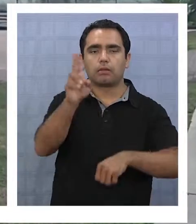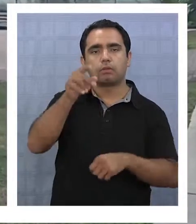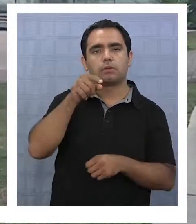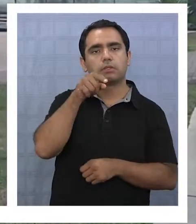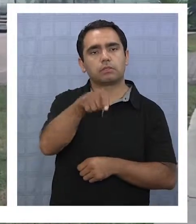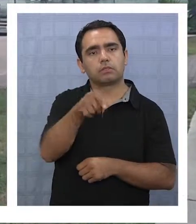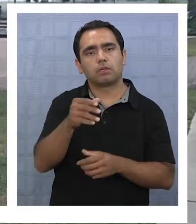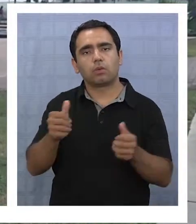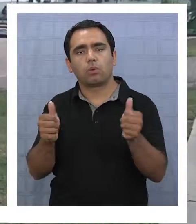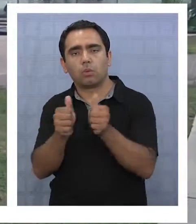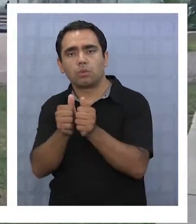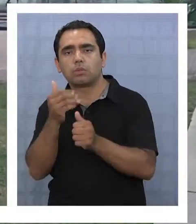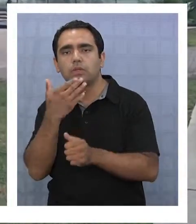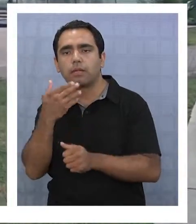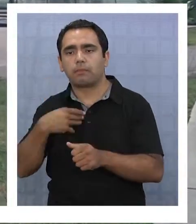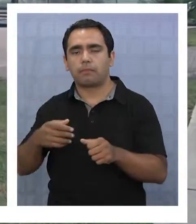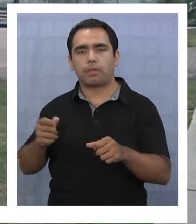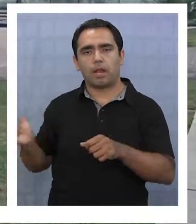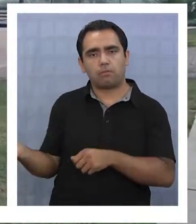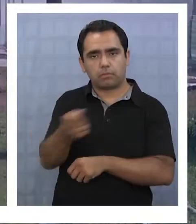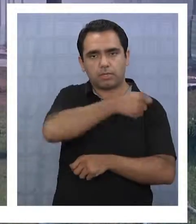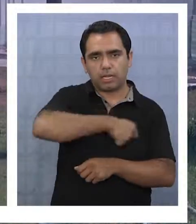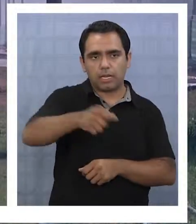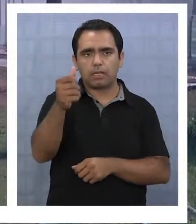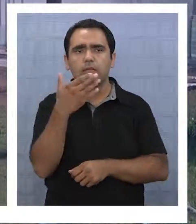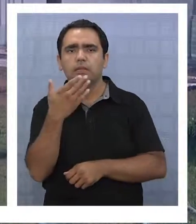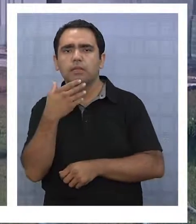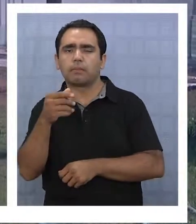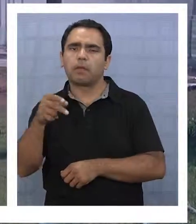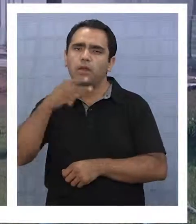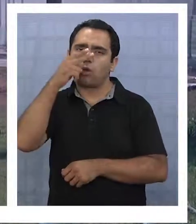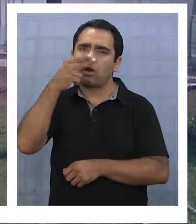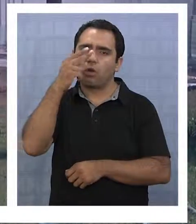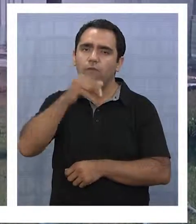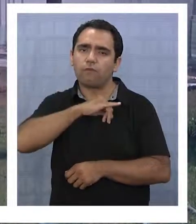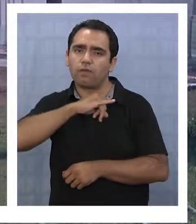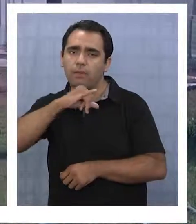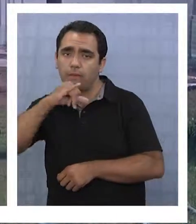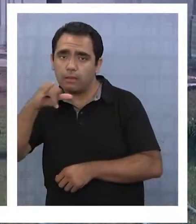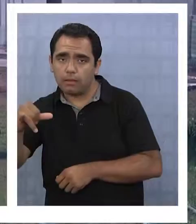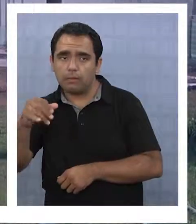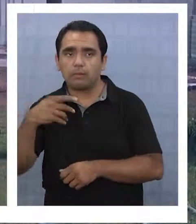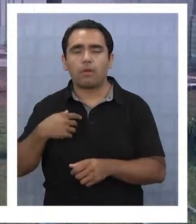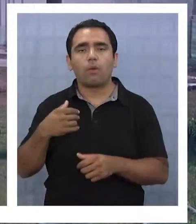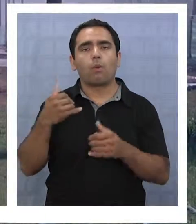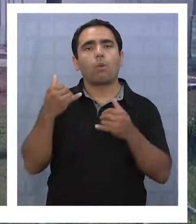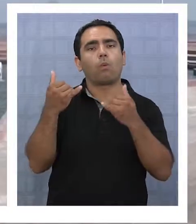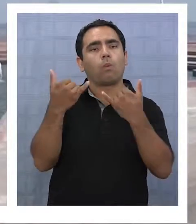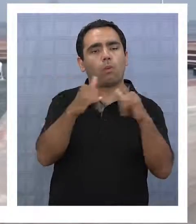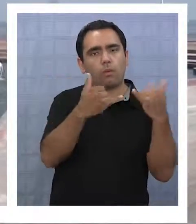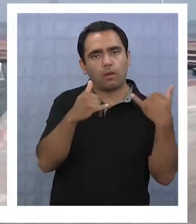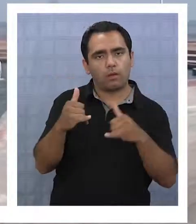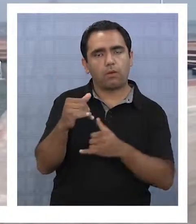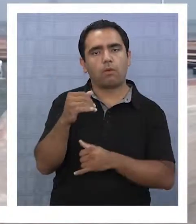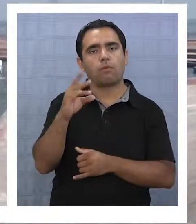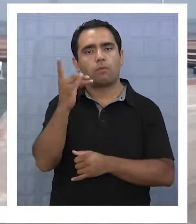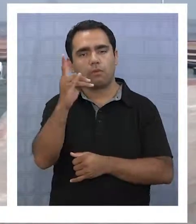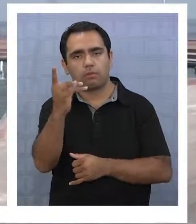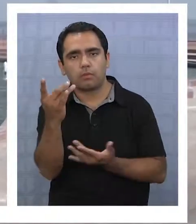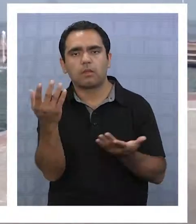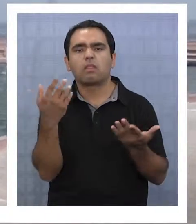hockey femenino, junto a la realización de la Copa Davis y en noviembre los Juegos Bolivarianos